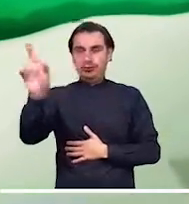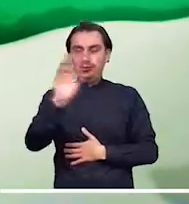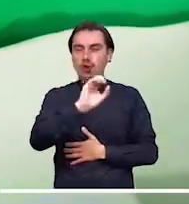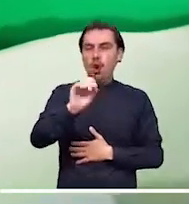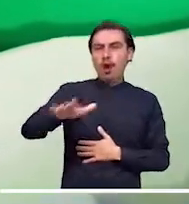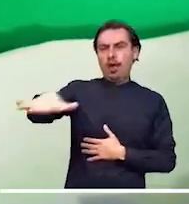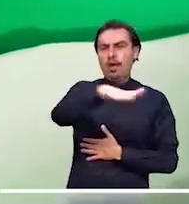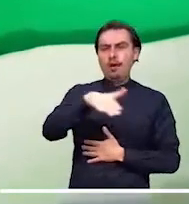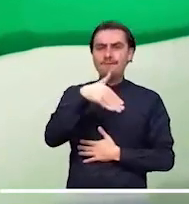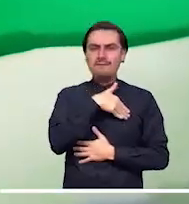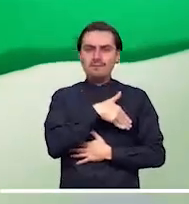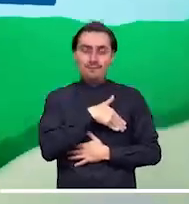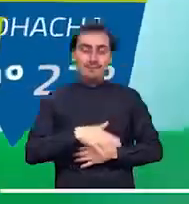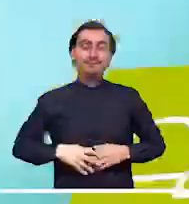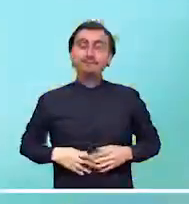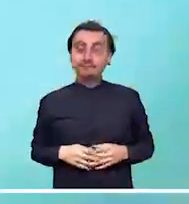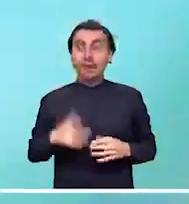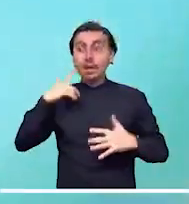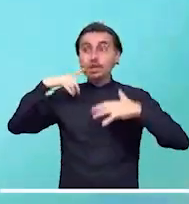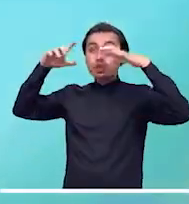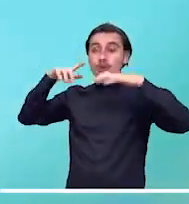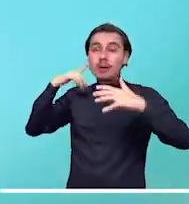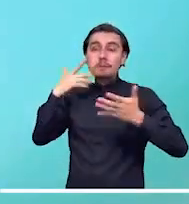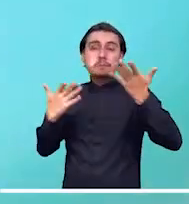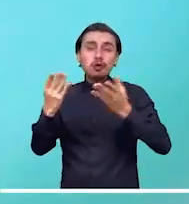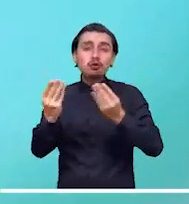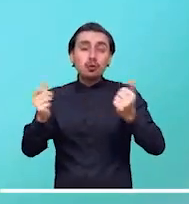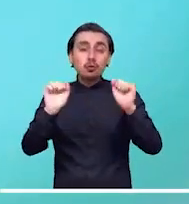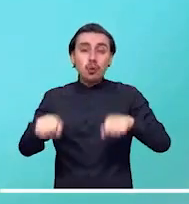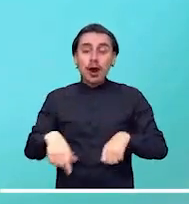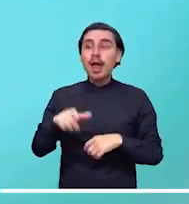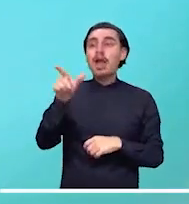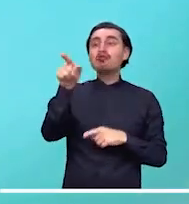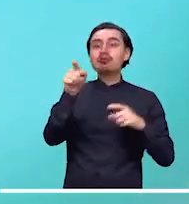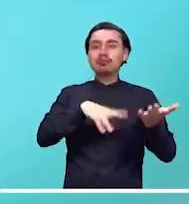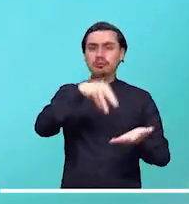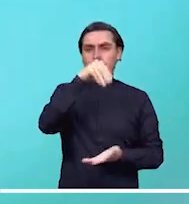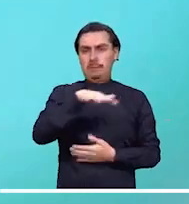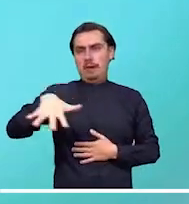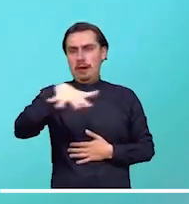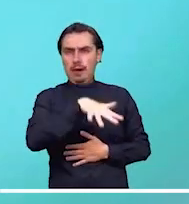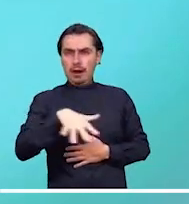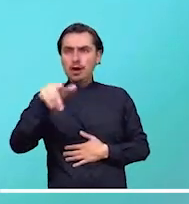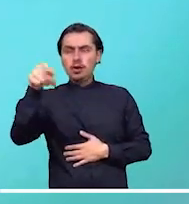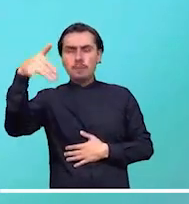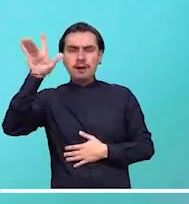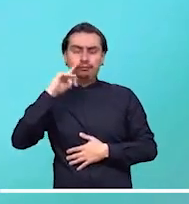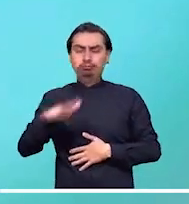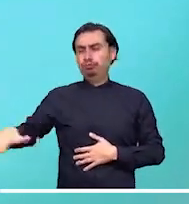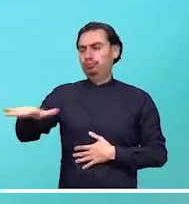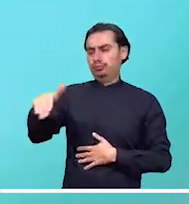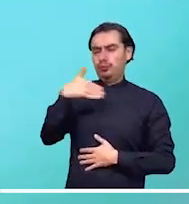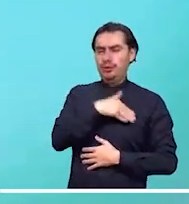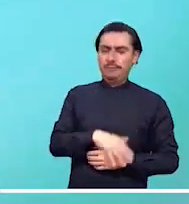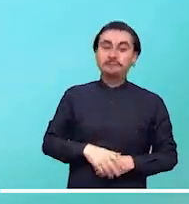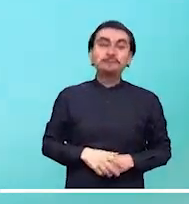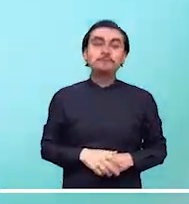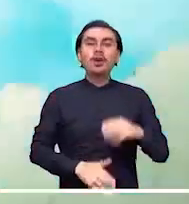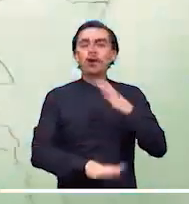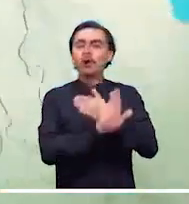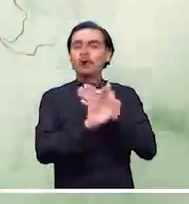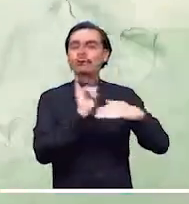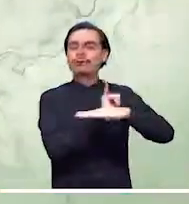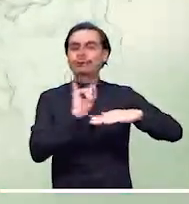Cesar y Lago Ajira. Se prevé una mañana marcadamente encapotada sobre el archipiélago, por lo cual no se descartan algunos